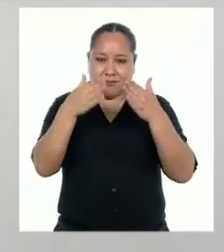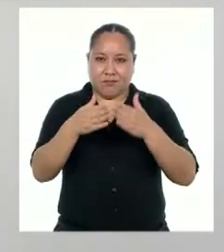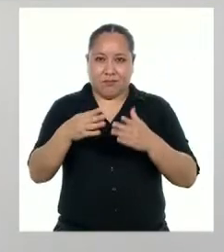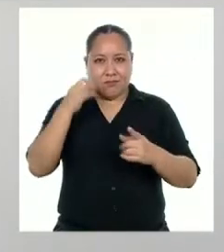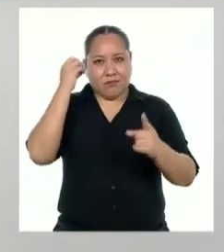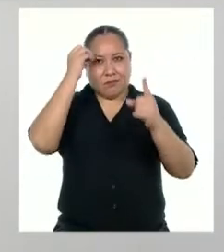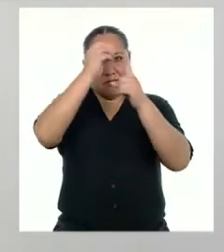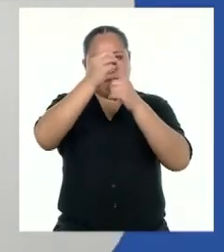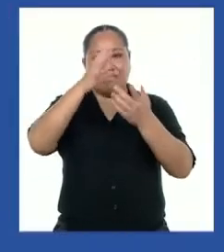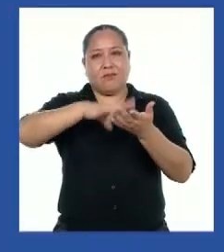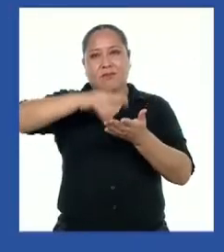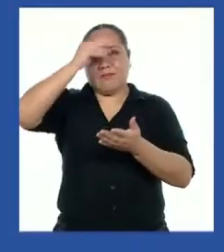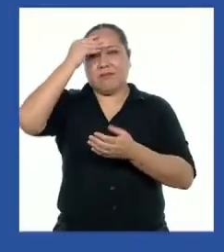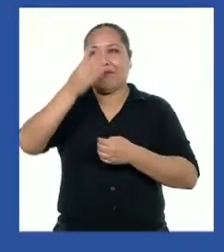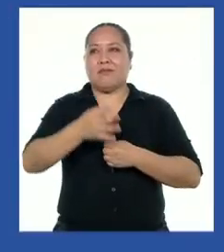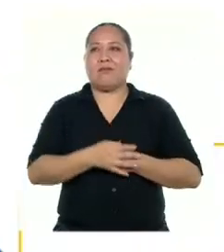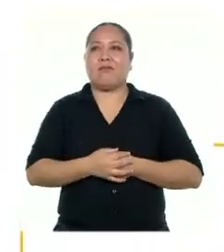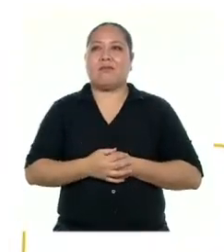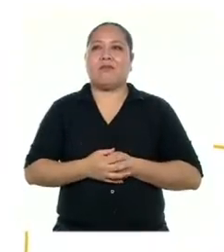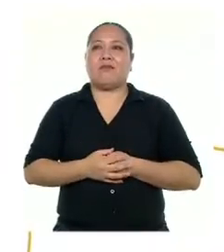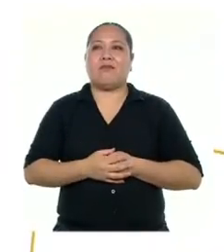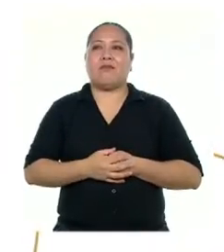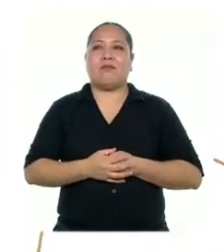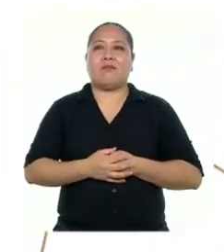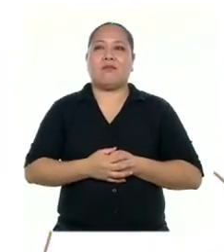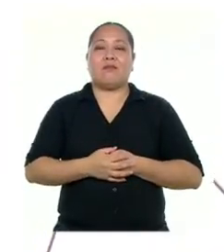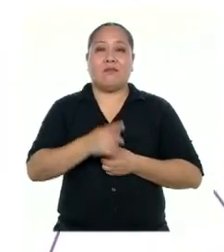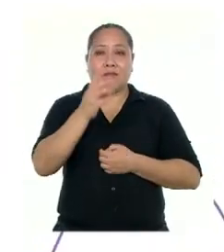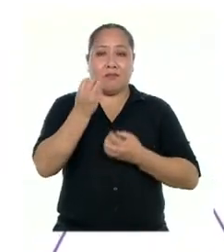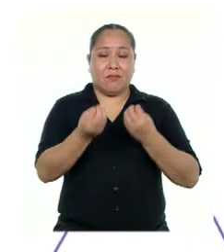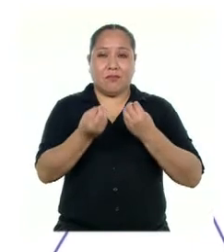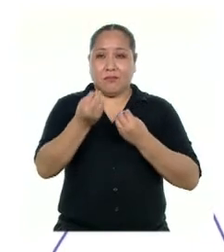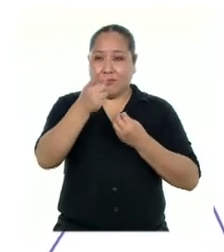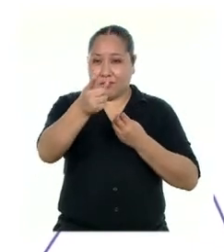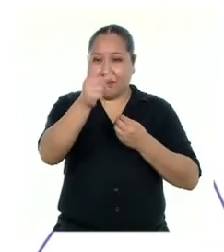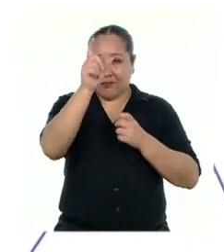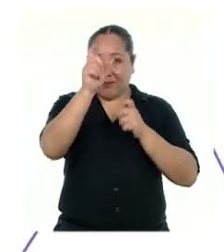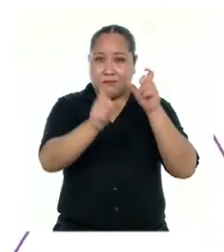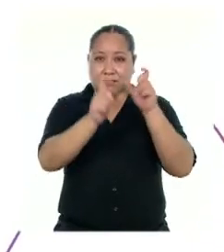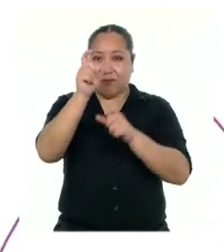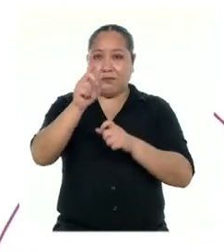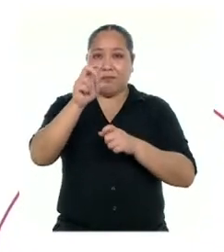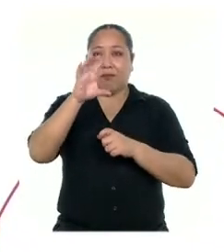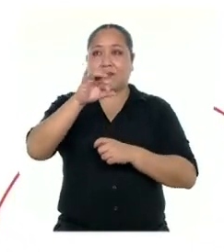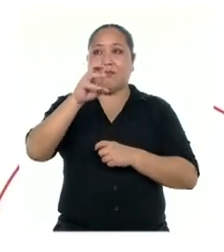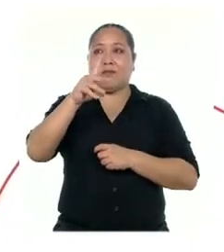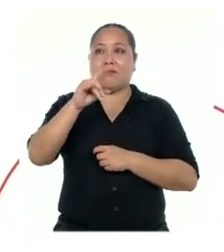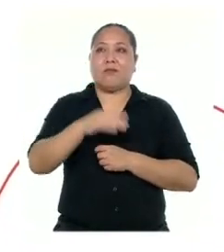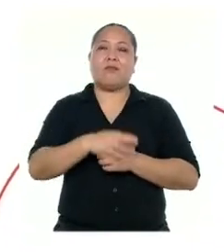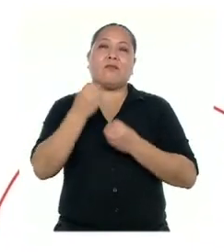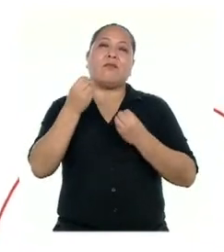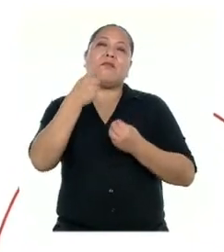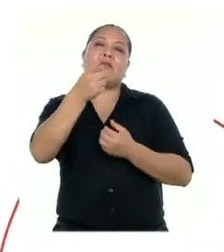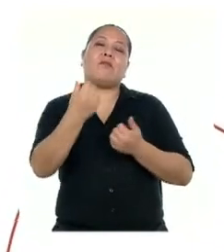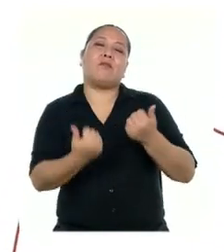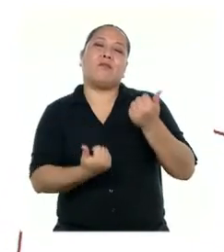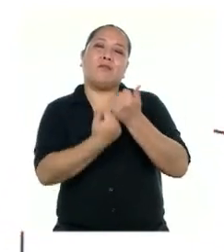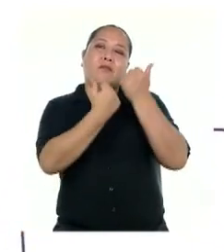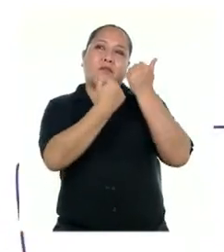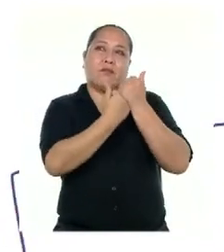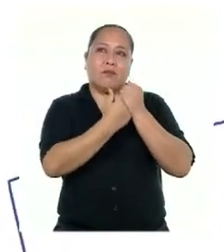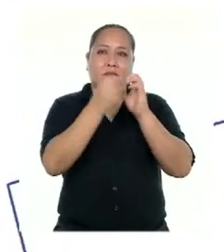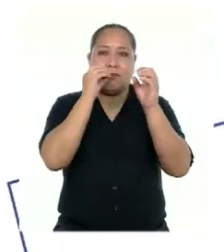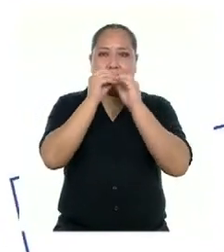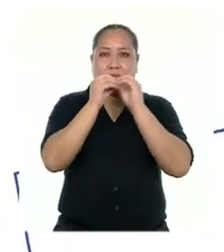propósito de aprendizaje. ¿Cómo ciudadanos, en qué medida hemos contribuido a afrontar